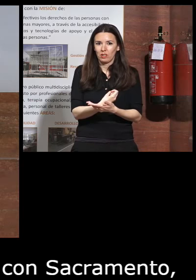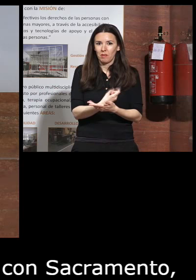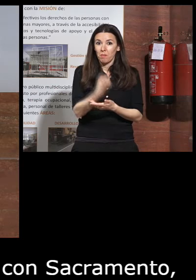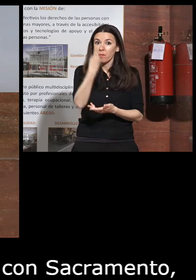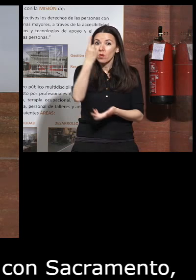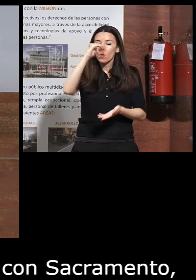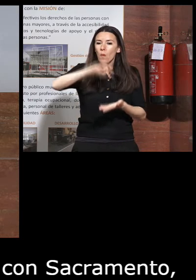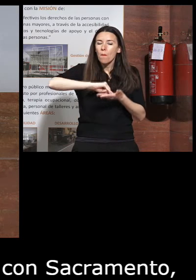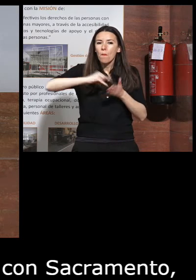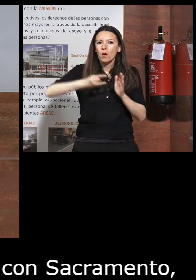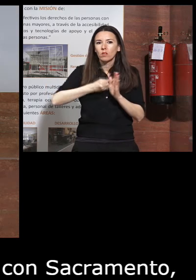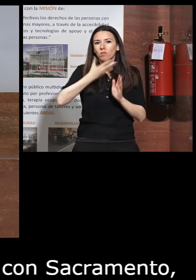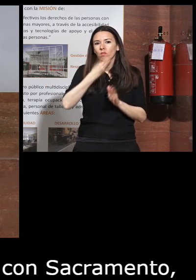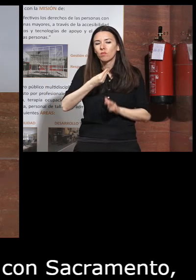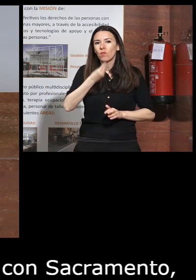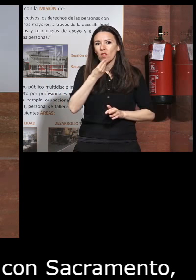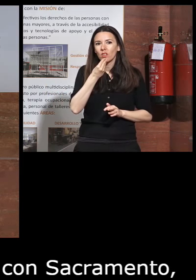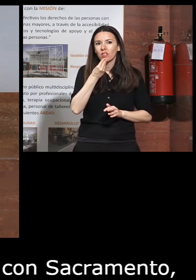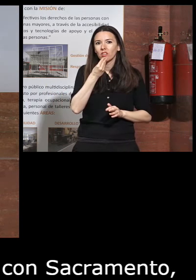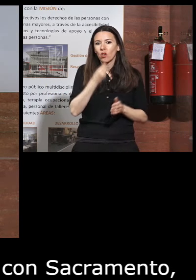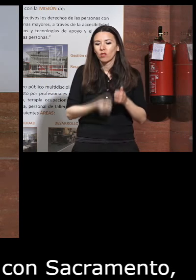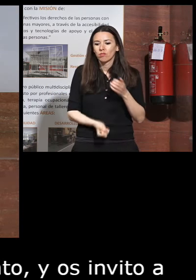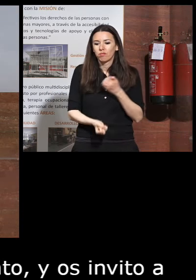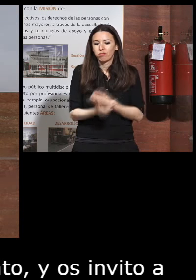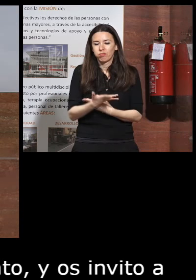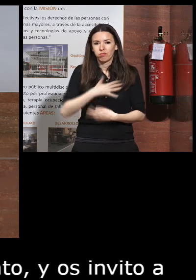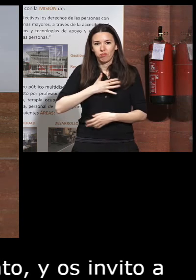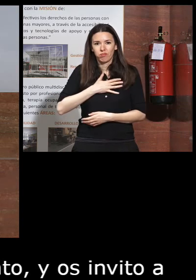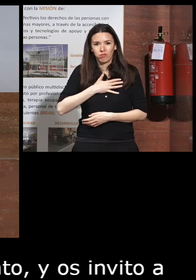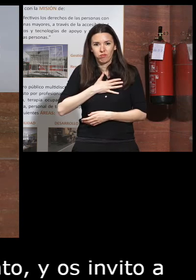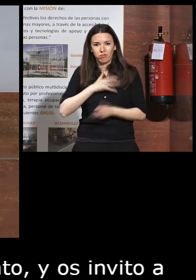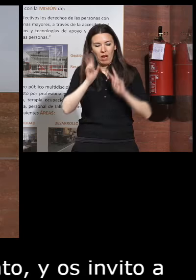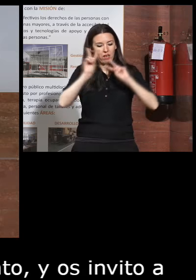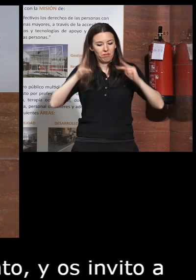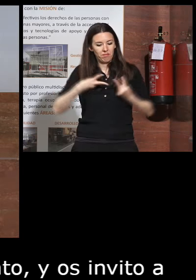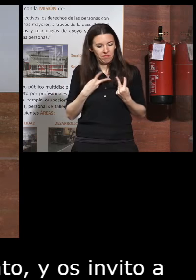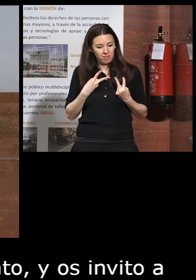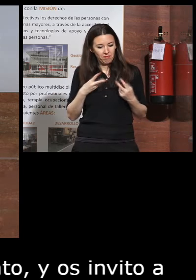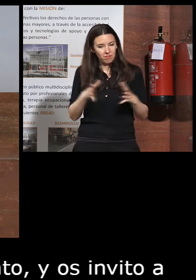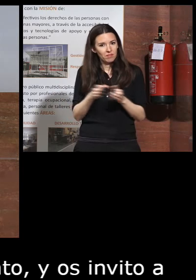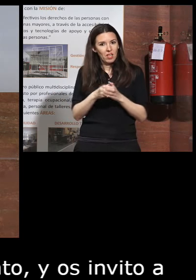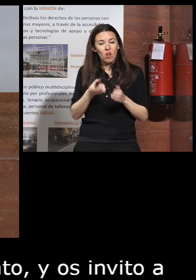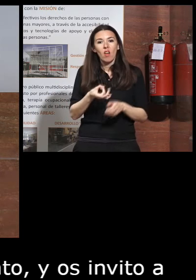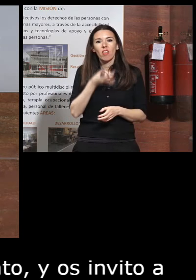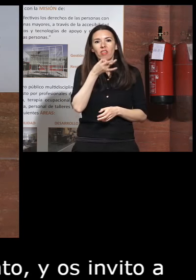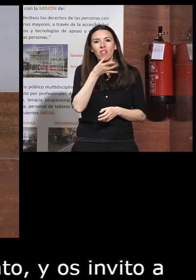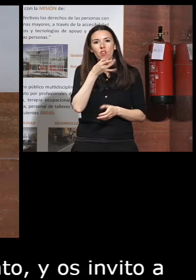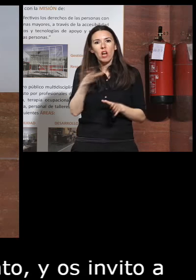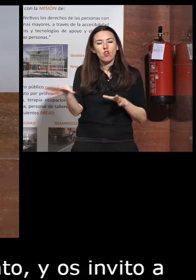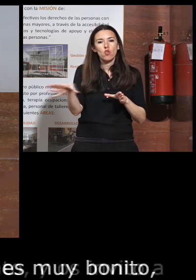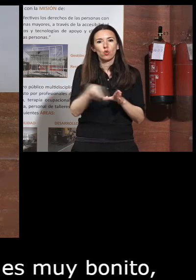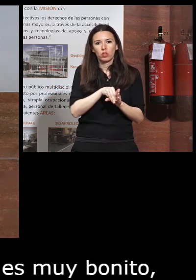proyecto que yo creo que es muy bonito surge de de mí esa introspección esa inquietud mía de un diccionario inclusivo